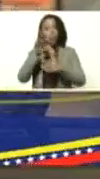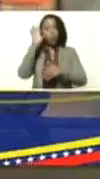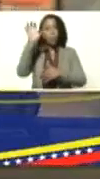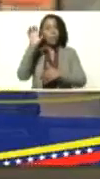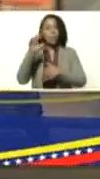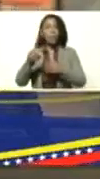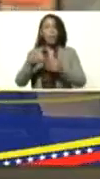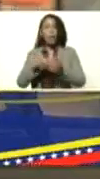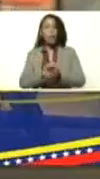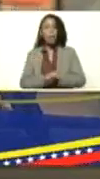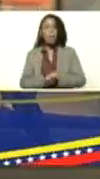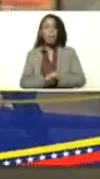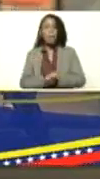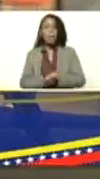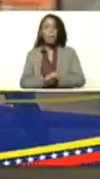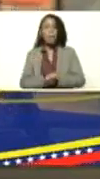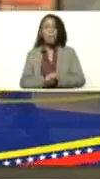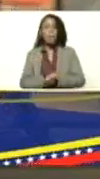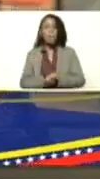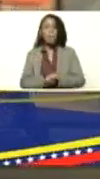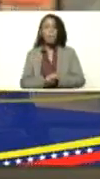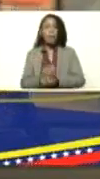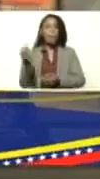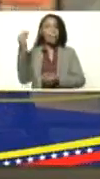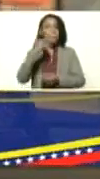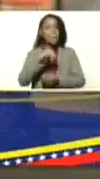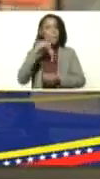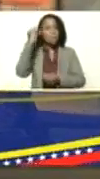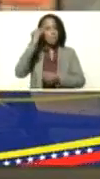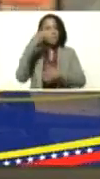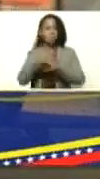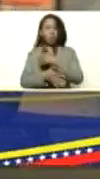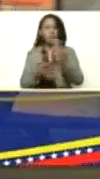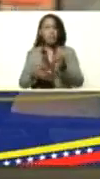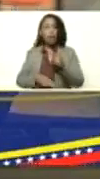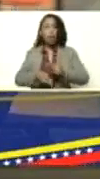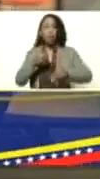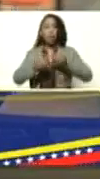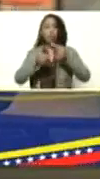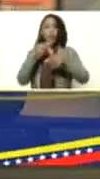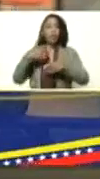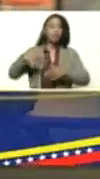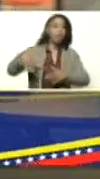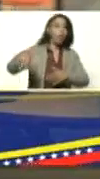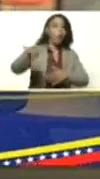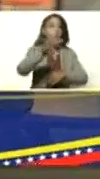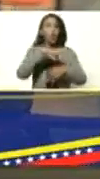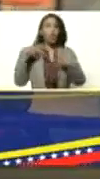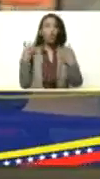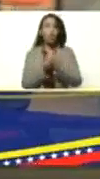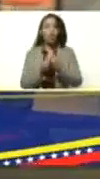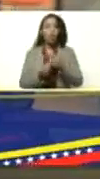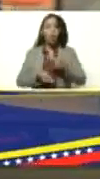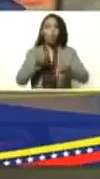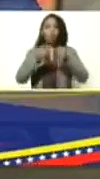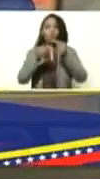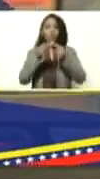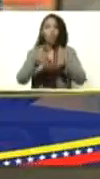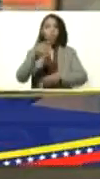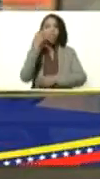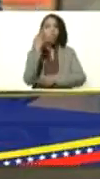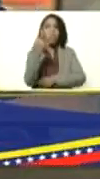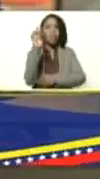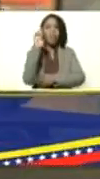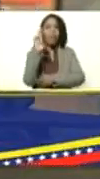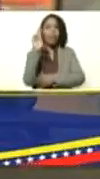proyecto de país y más que pensarlo construirlo entre todos y todas 3R